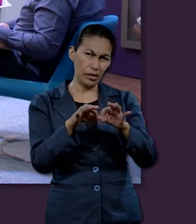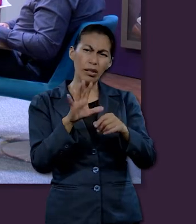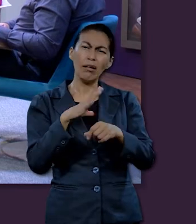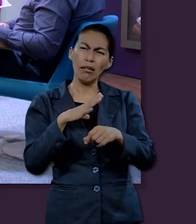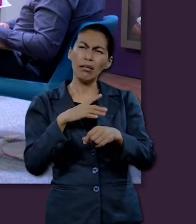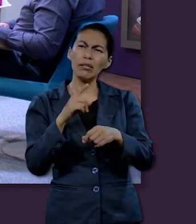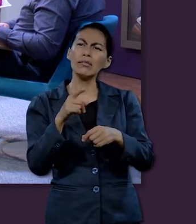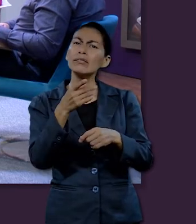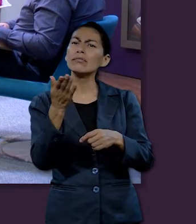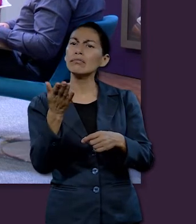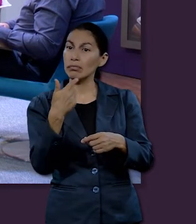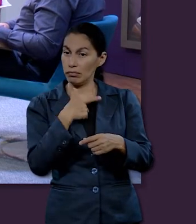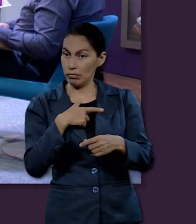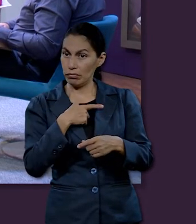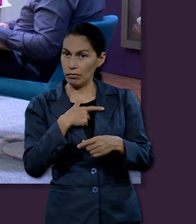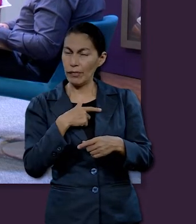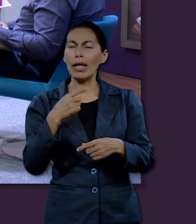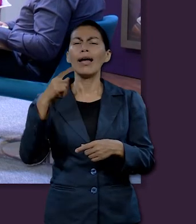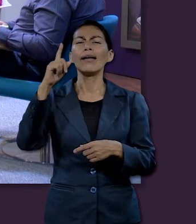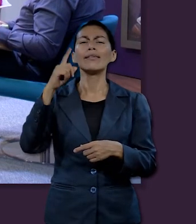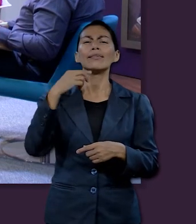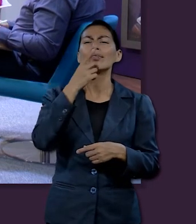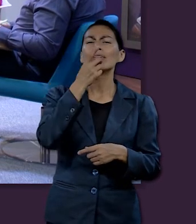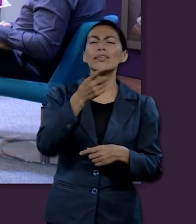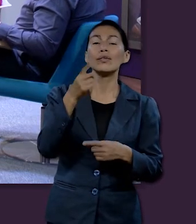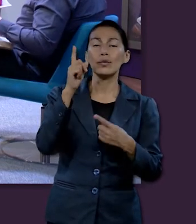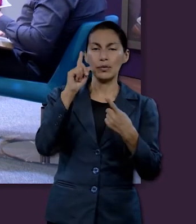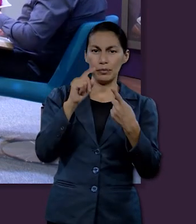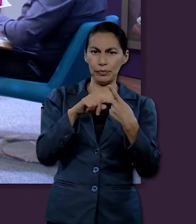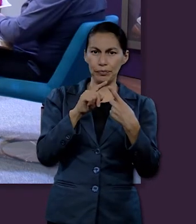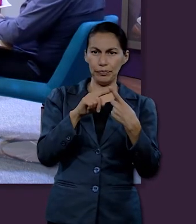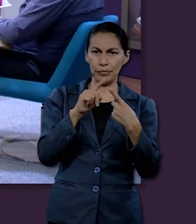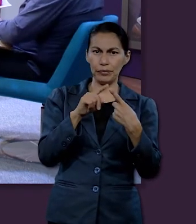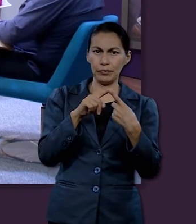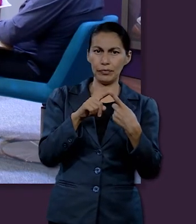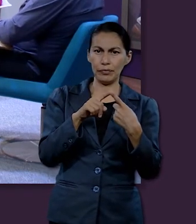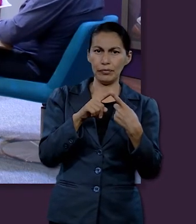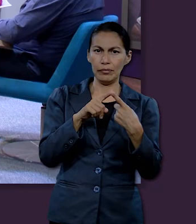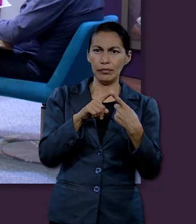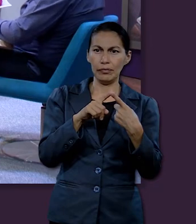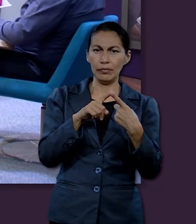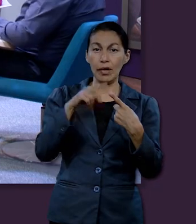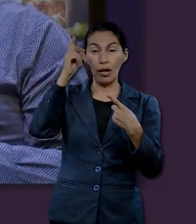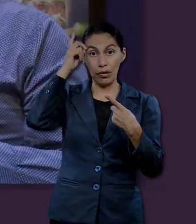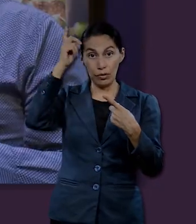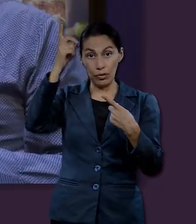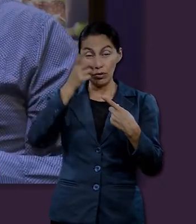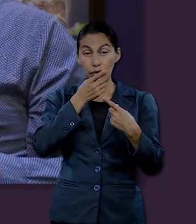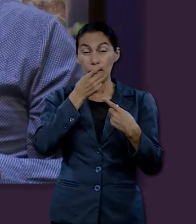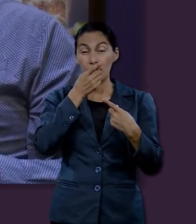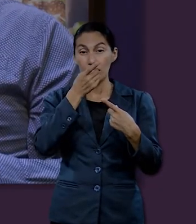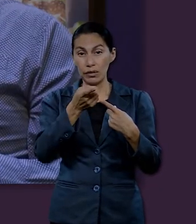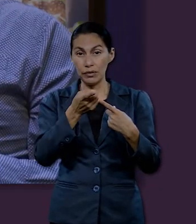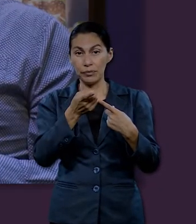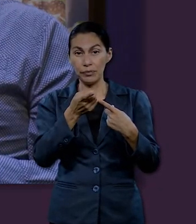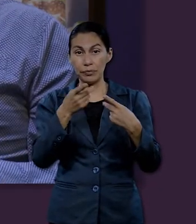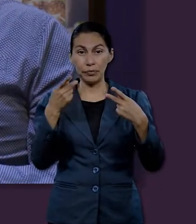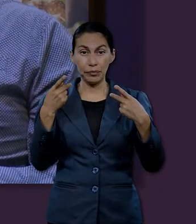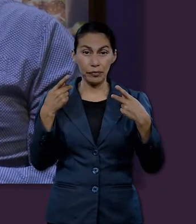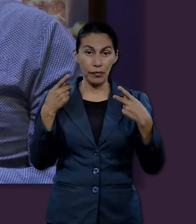¿Podemos mencionar alguna de ellas, las tres? Ok, me gustaría puntualizar en la primera y es que